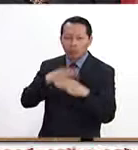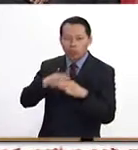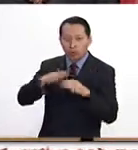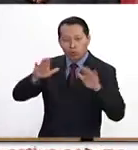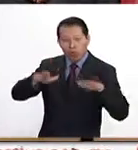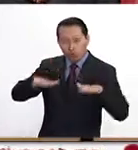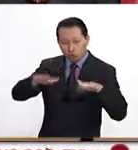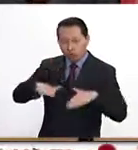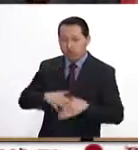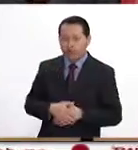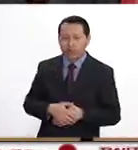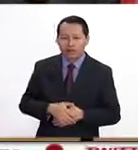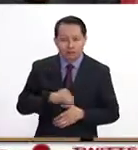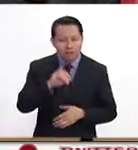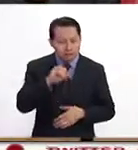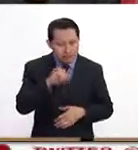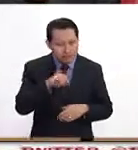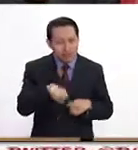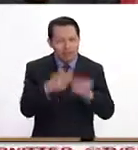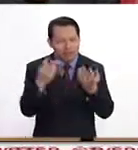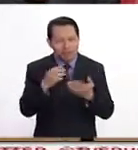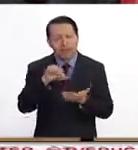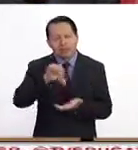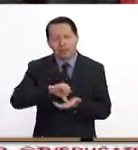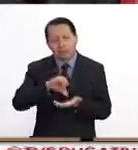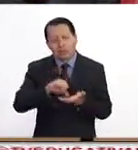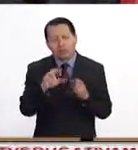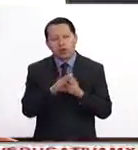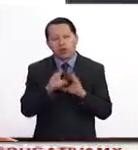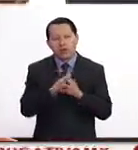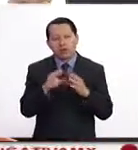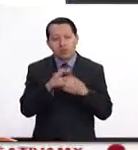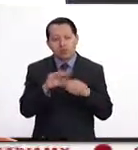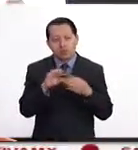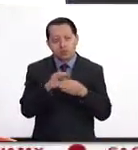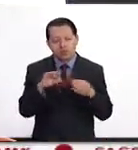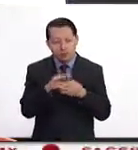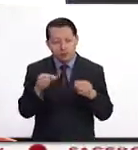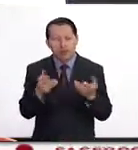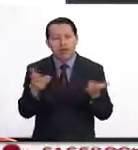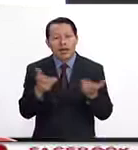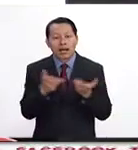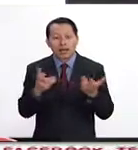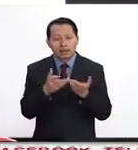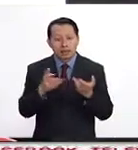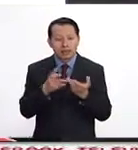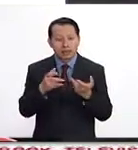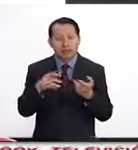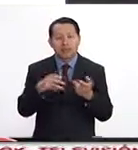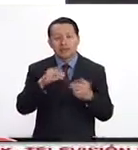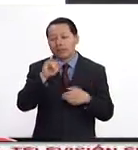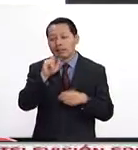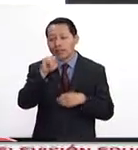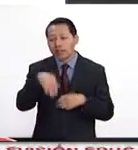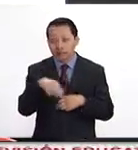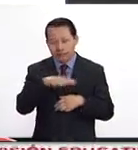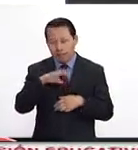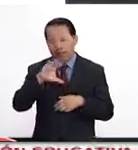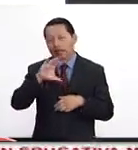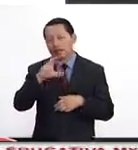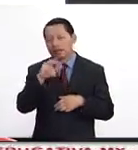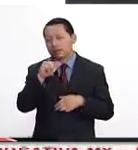Sí, sí, claro. Irán es, hay que mencionarlo, practica una rama específica del islam, el chismo.